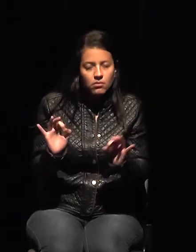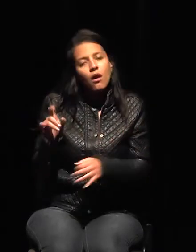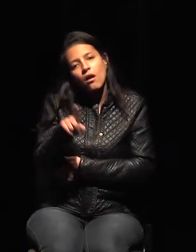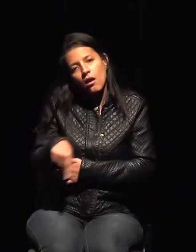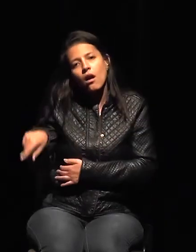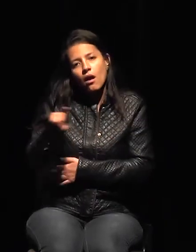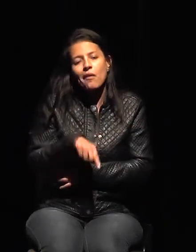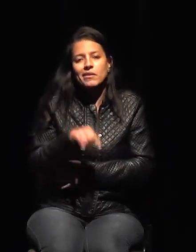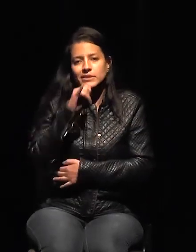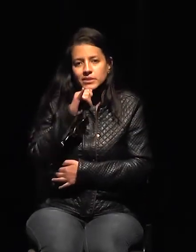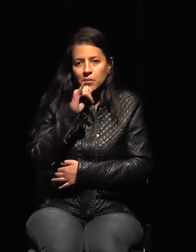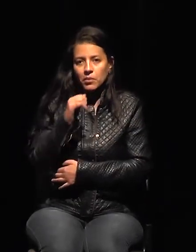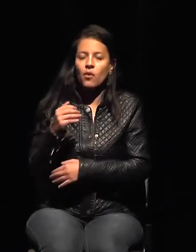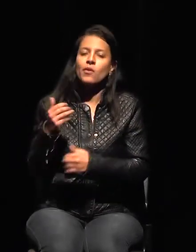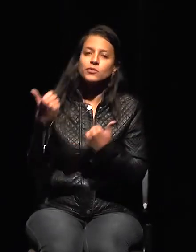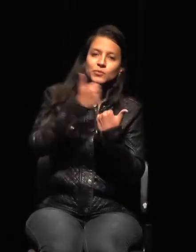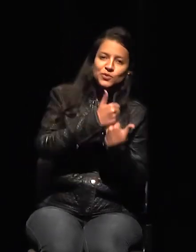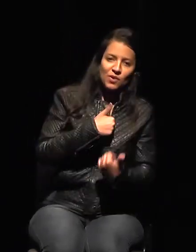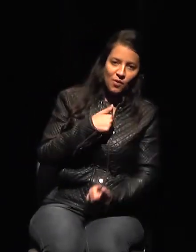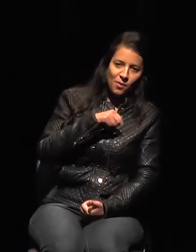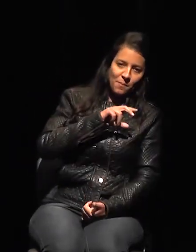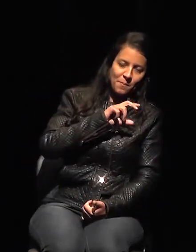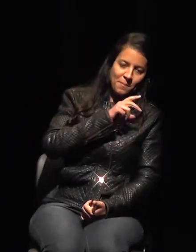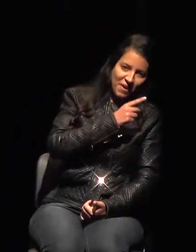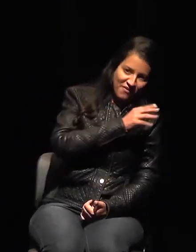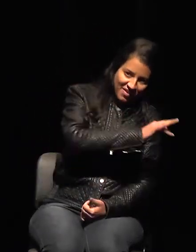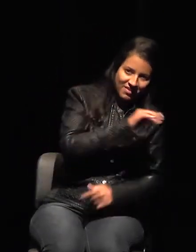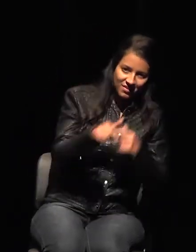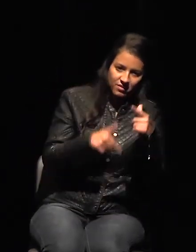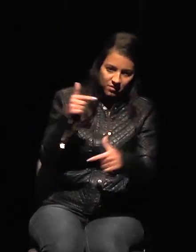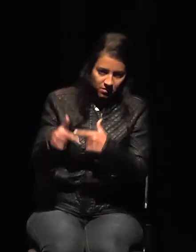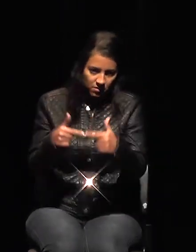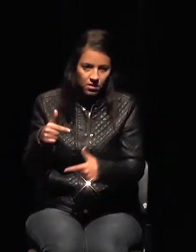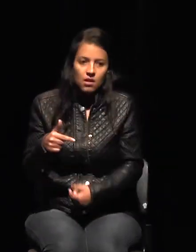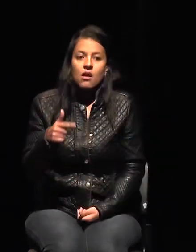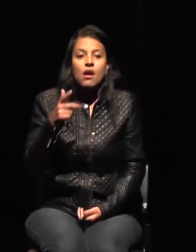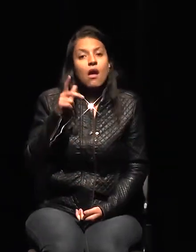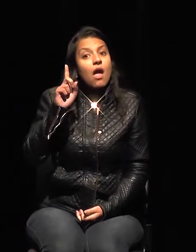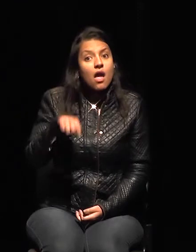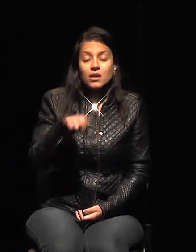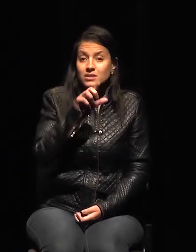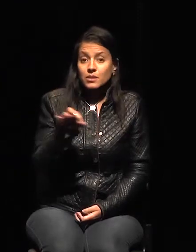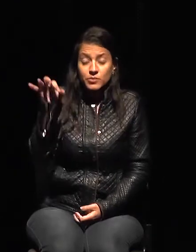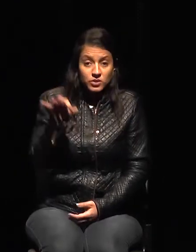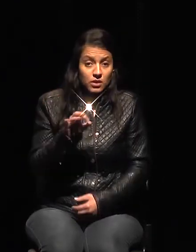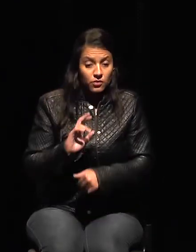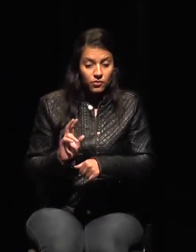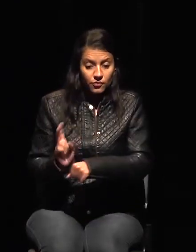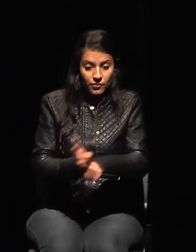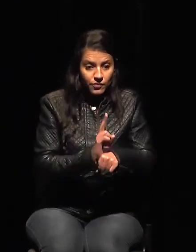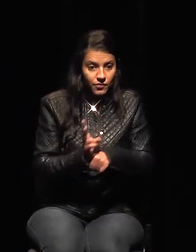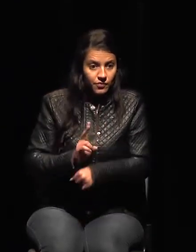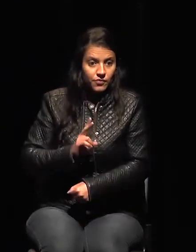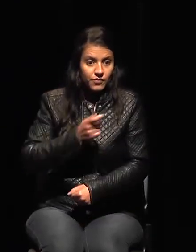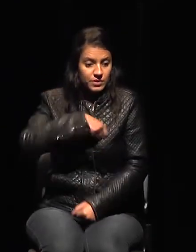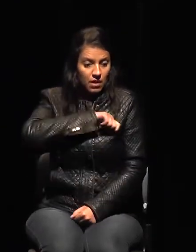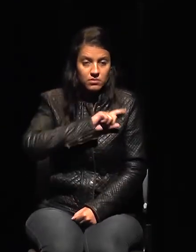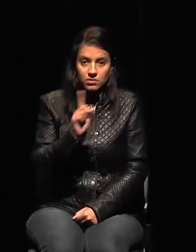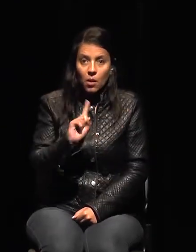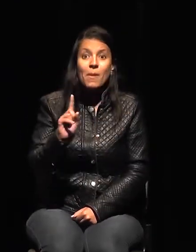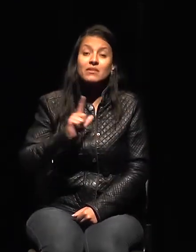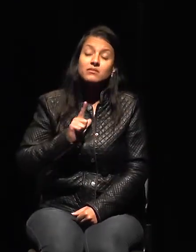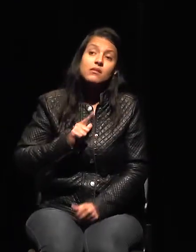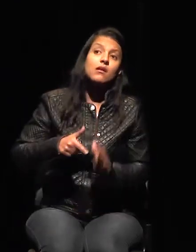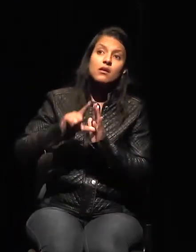hecho nosotros. No se fiscaliza al 100%, pero si hay una información previa lo vamos a identificar. Y aunque no lo